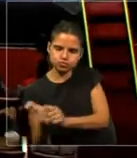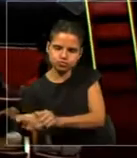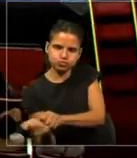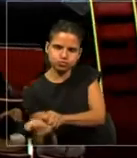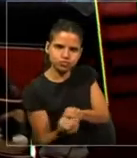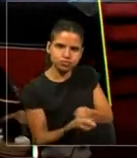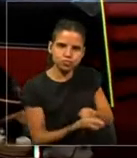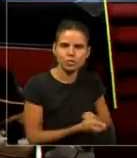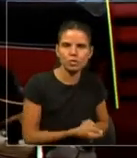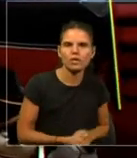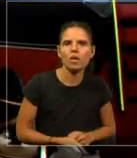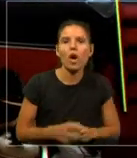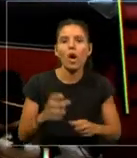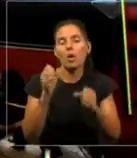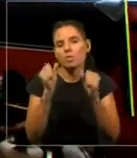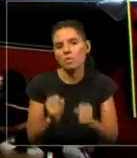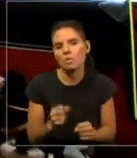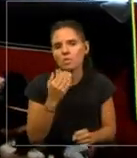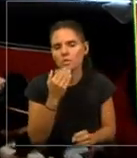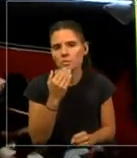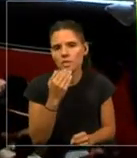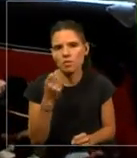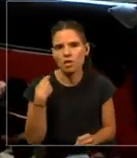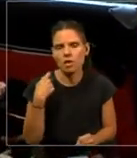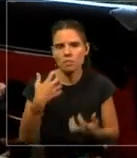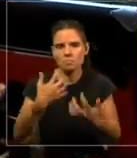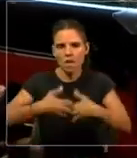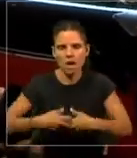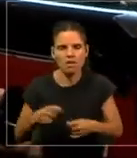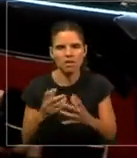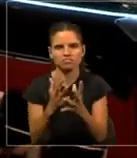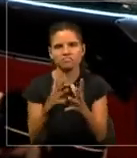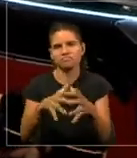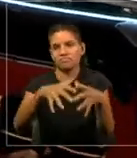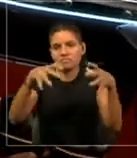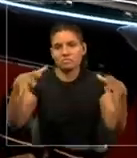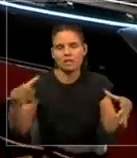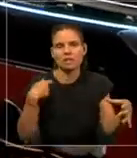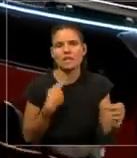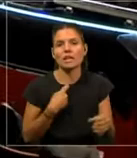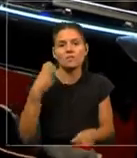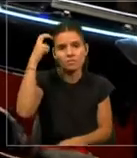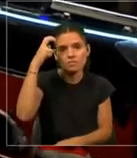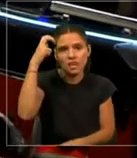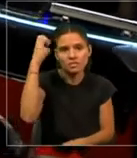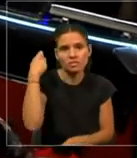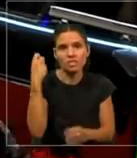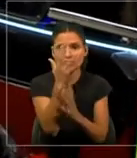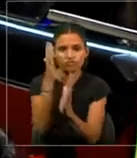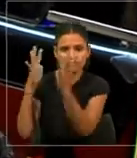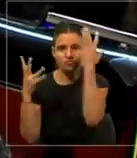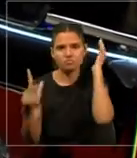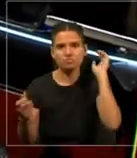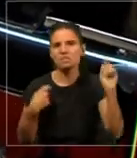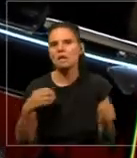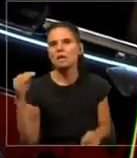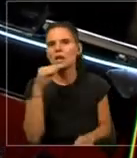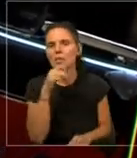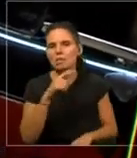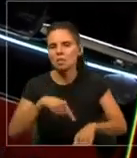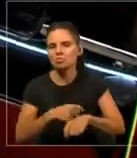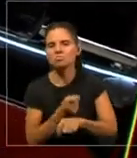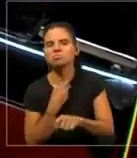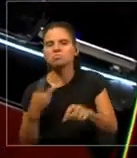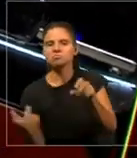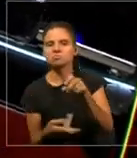podemos comprar una máquina gigante y tirar la mitad del Amazonas en pocas horas. Entonces, toda esa es la capacidad